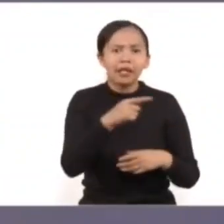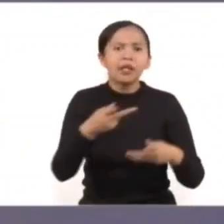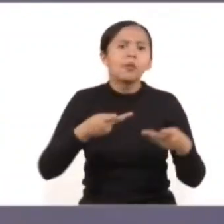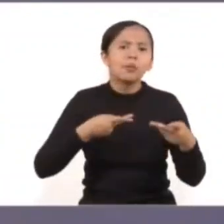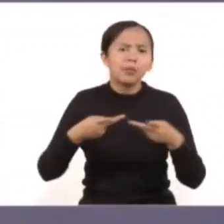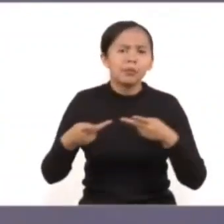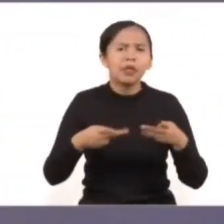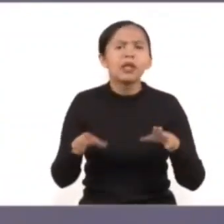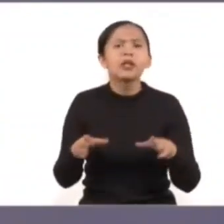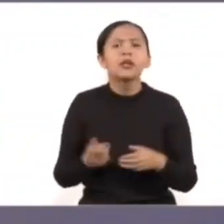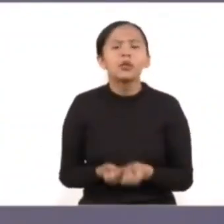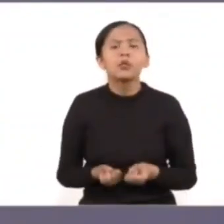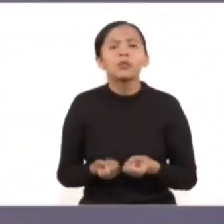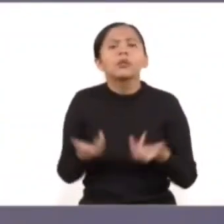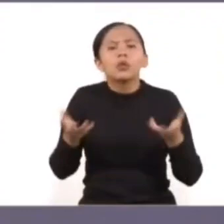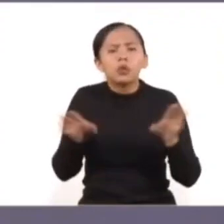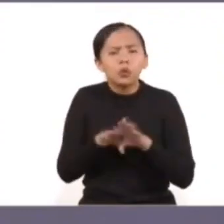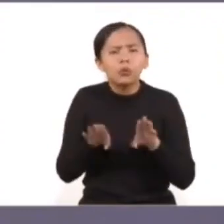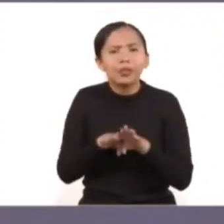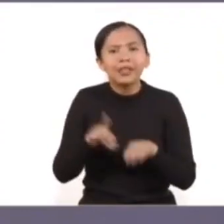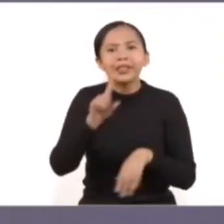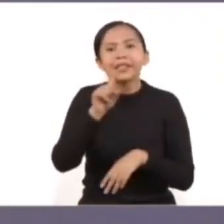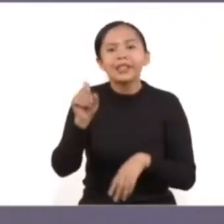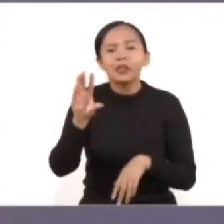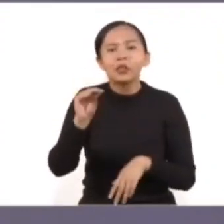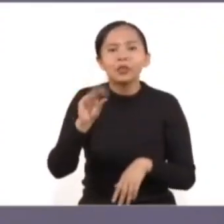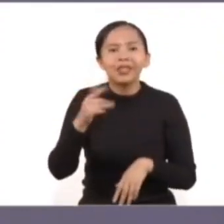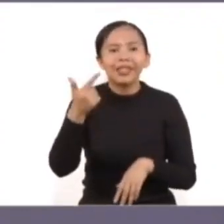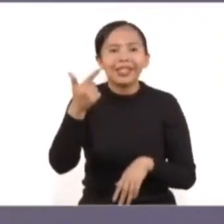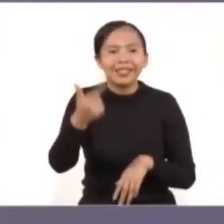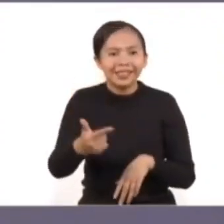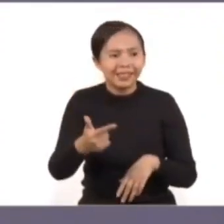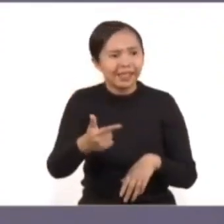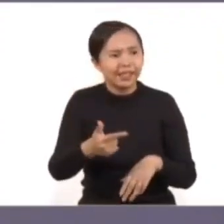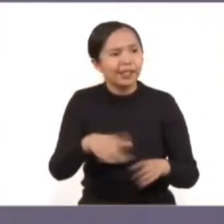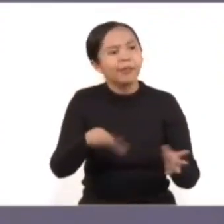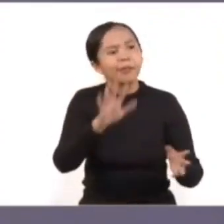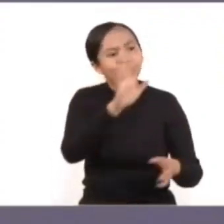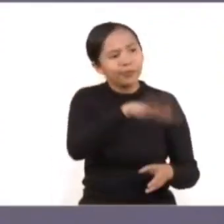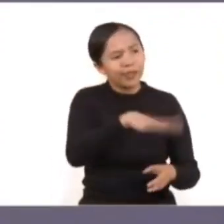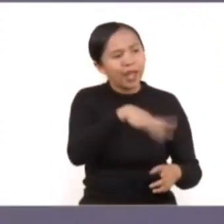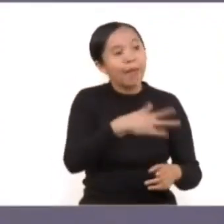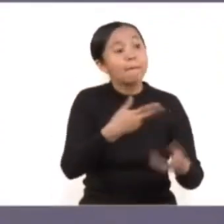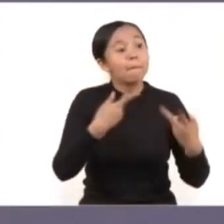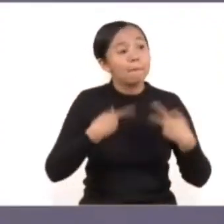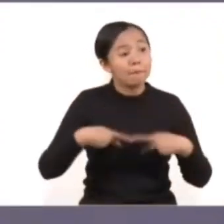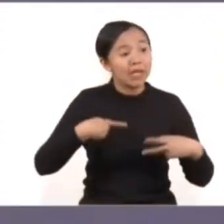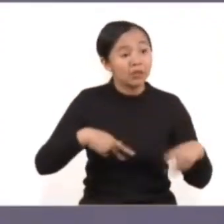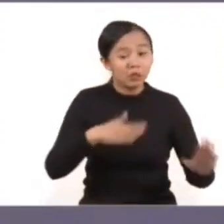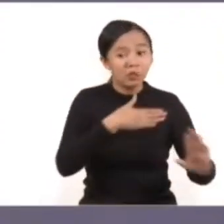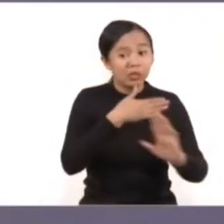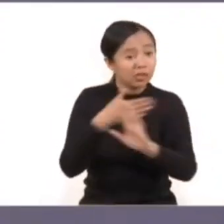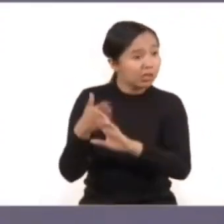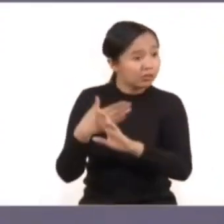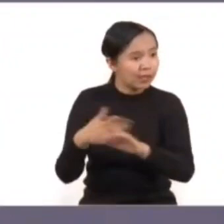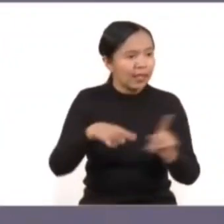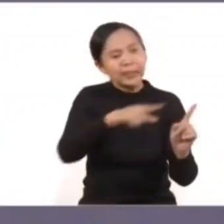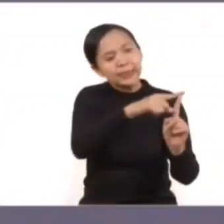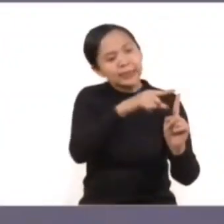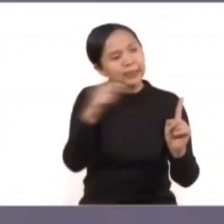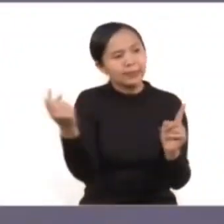hemos tramitado 197 medidas de desocupación total de los inmuebles por las personas agresoras.